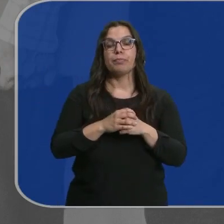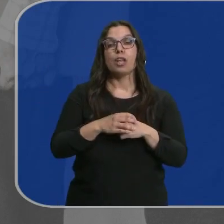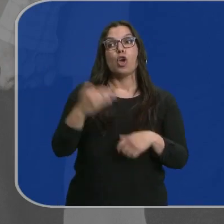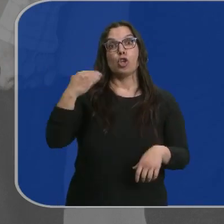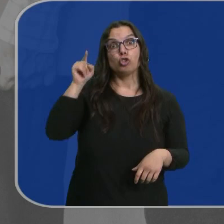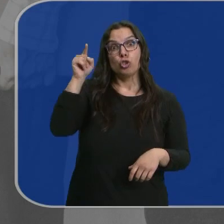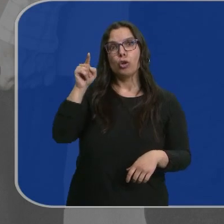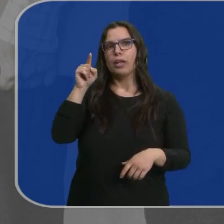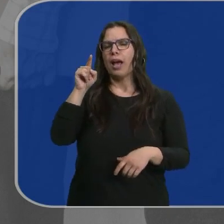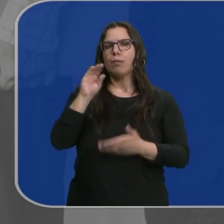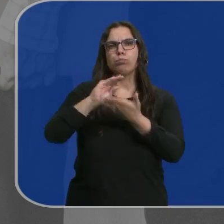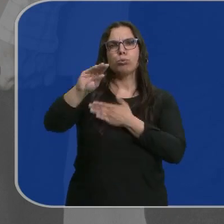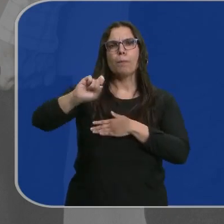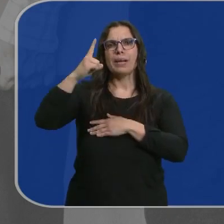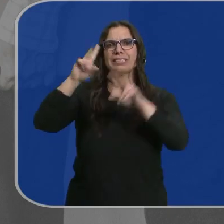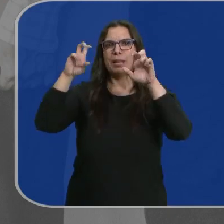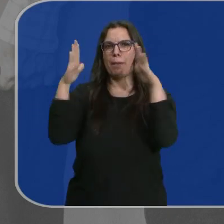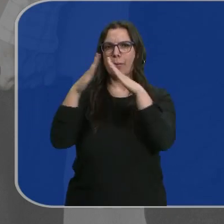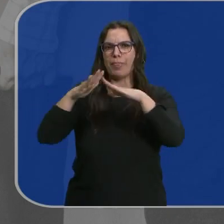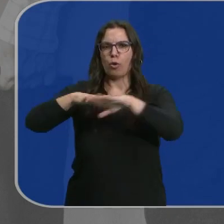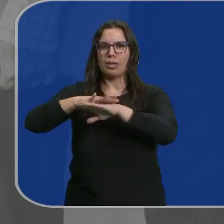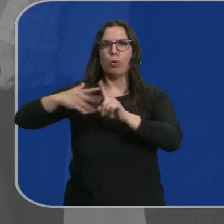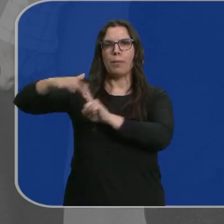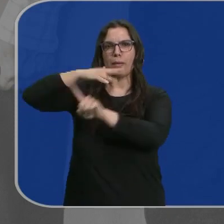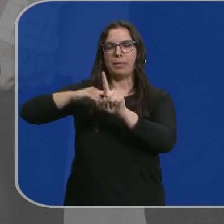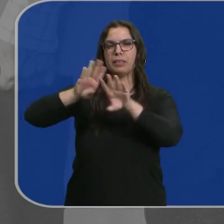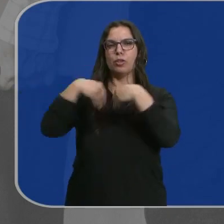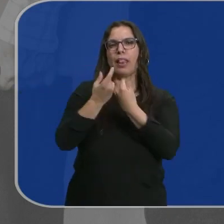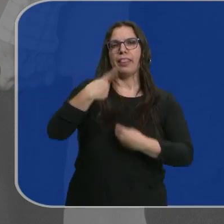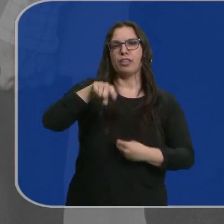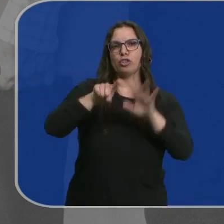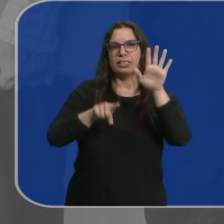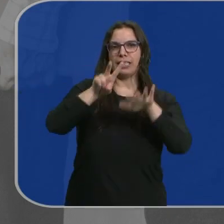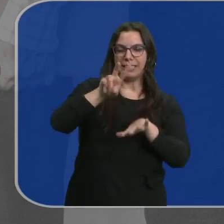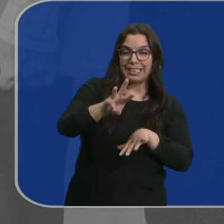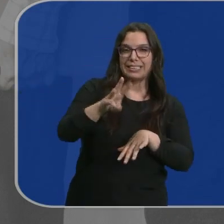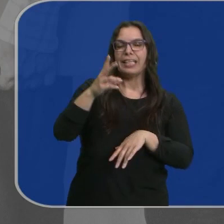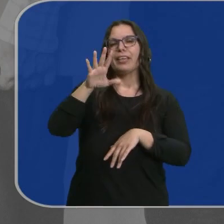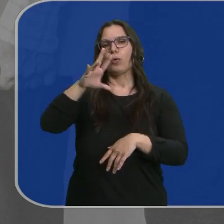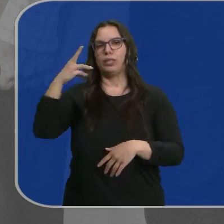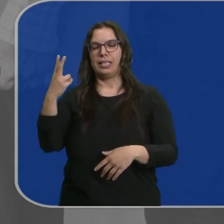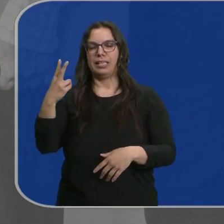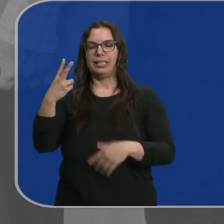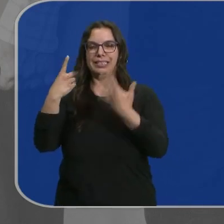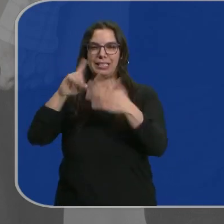Soria es el que más ha destinado a vivienda y urbanismo y a medio ambiente, con 163 y 56 euros.